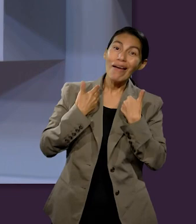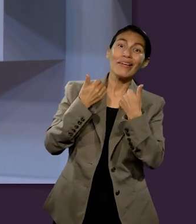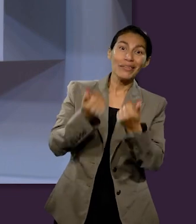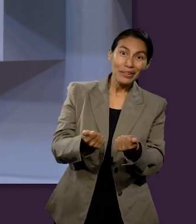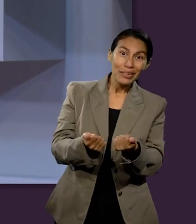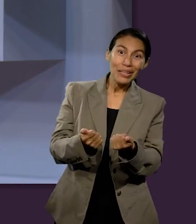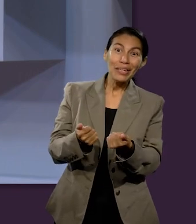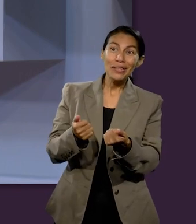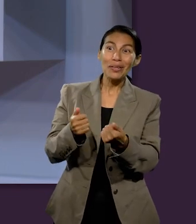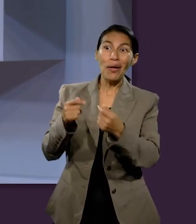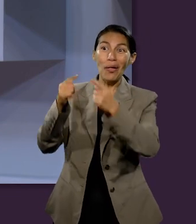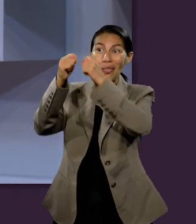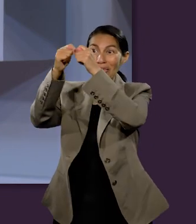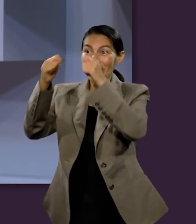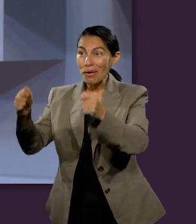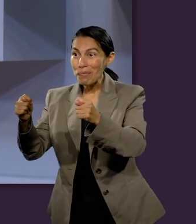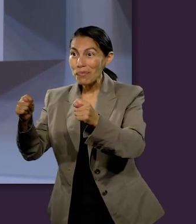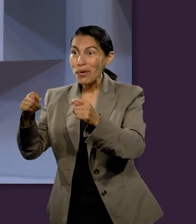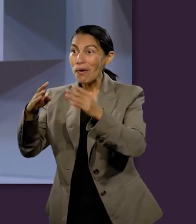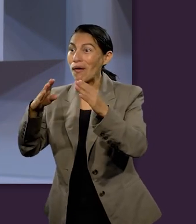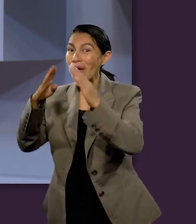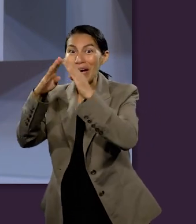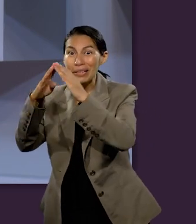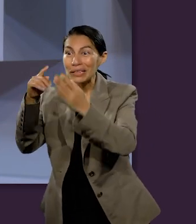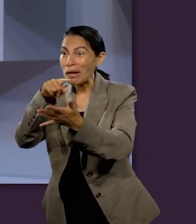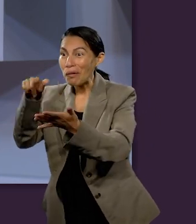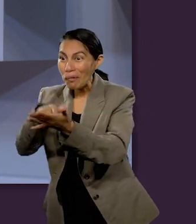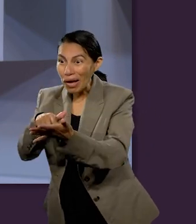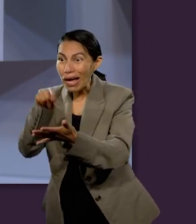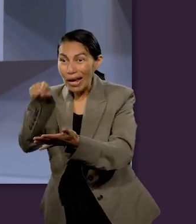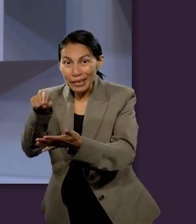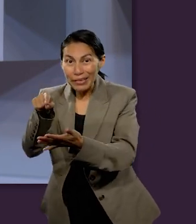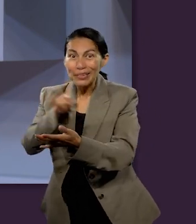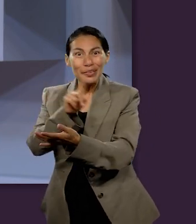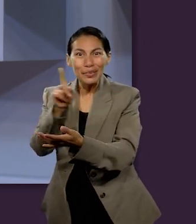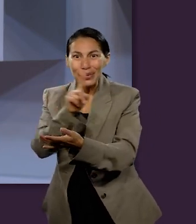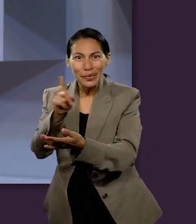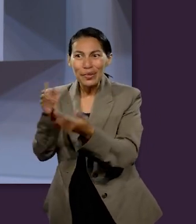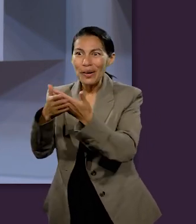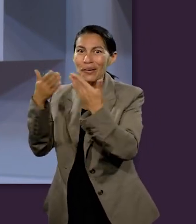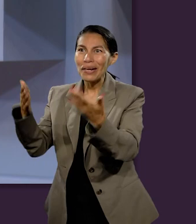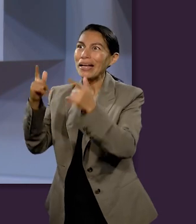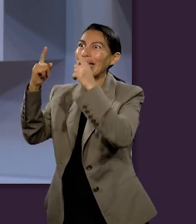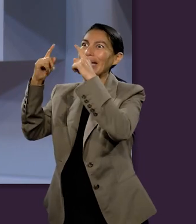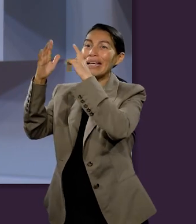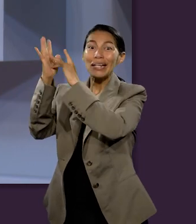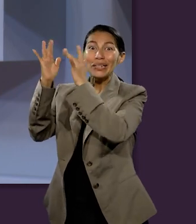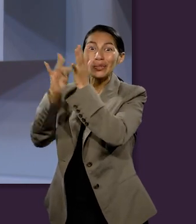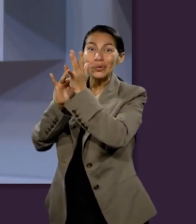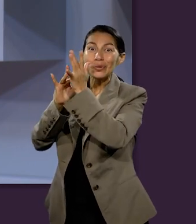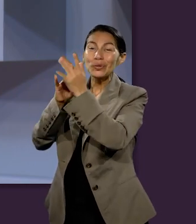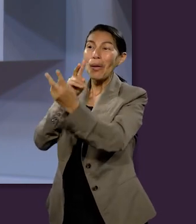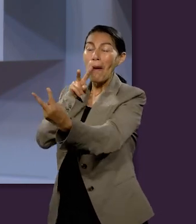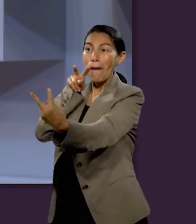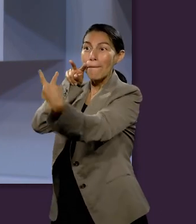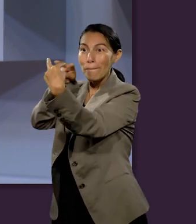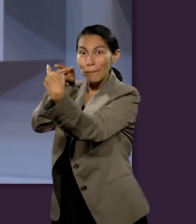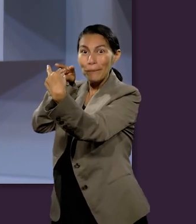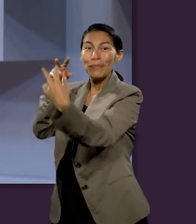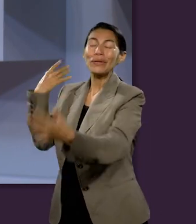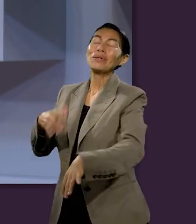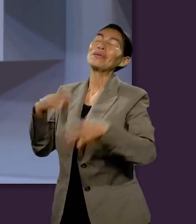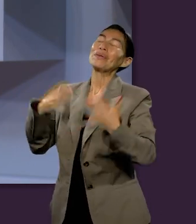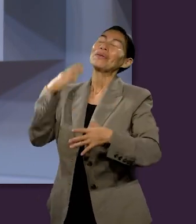templo porque el Señor ahora es el templo. Ahora no podremos adorar a Dios como mencionabas, que